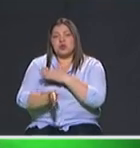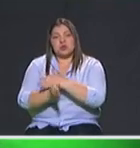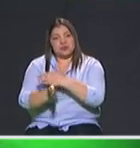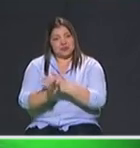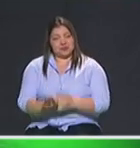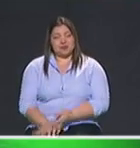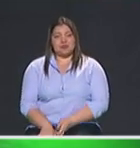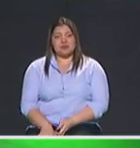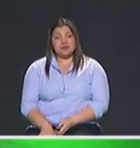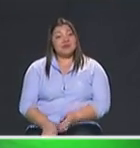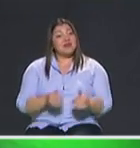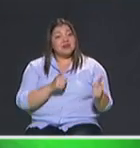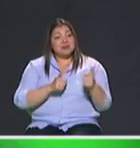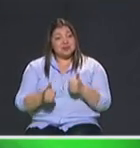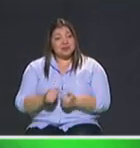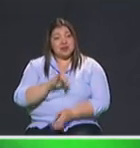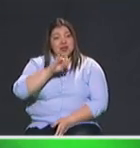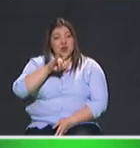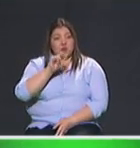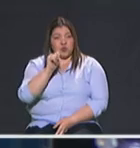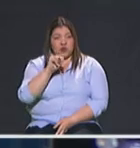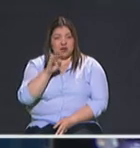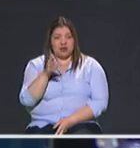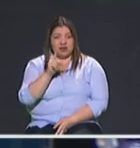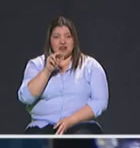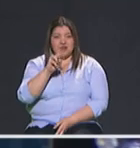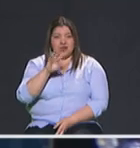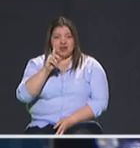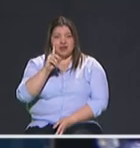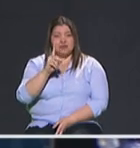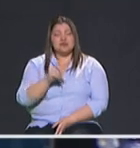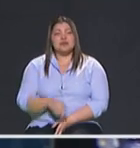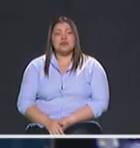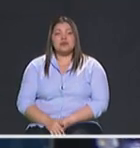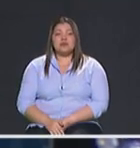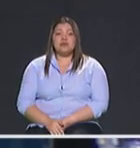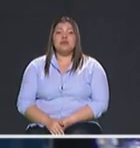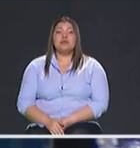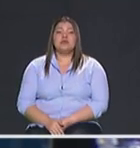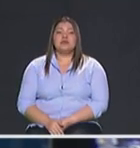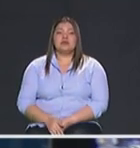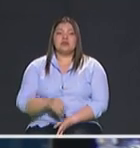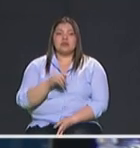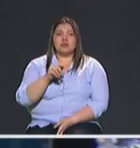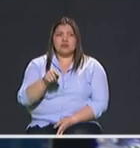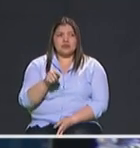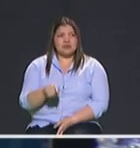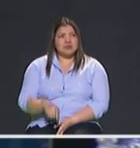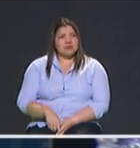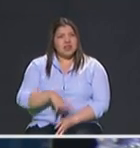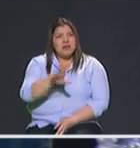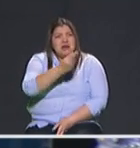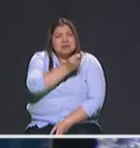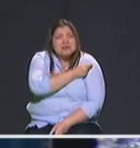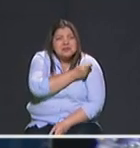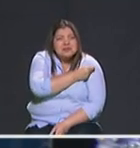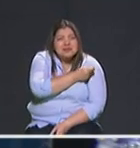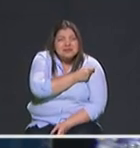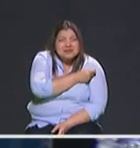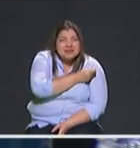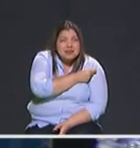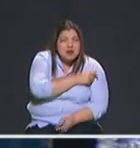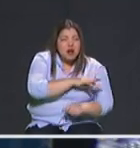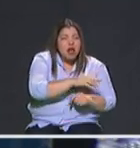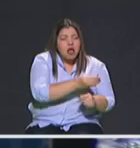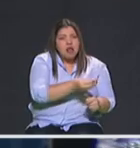doctor Juan David Valderrama ¿cómo combatir estos delitos? En la parte del fleteo la ciudad ha avanzado en los arcos blancos que decía